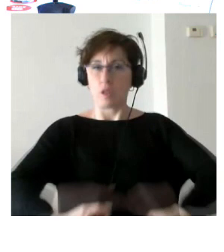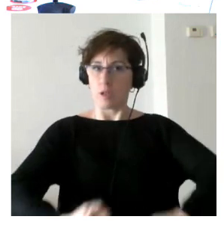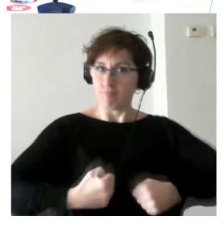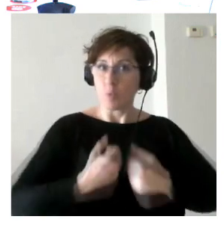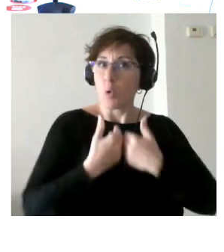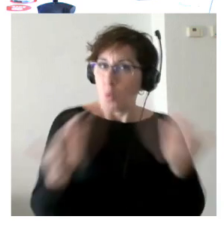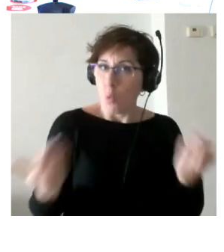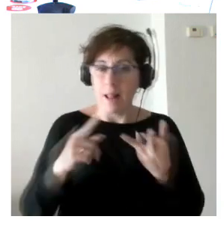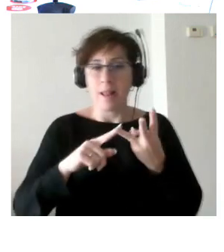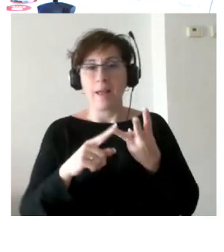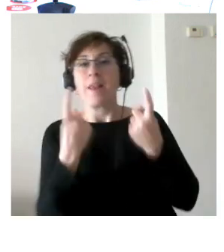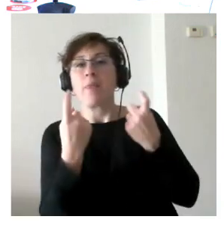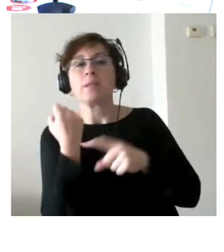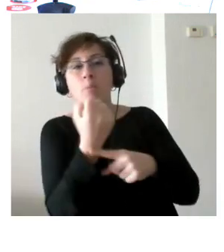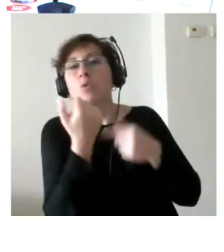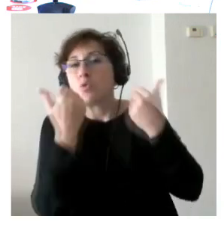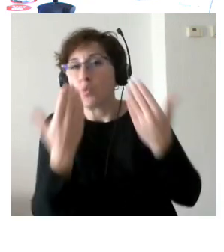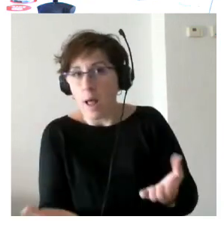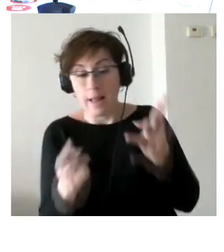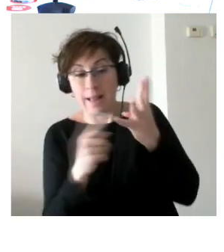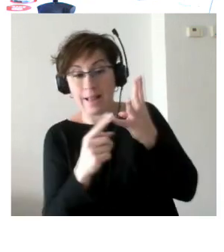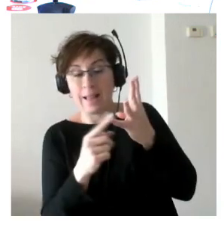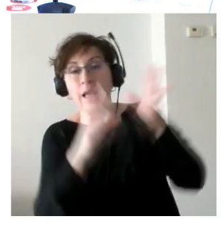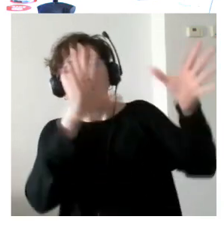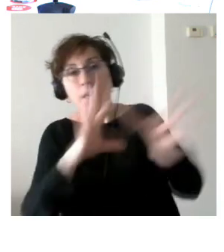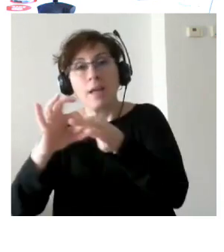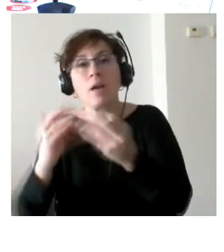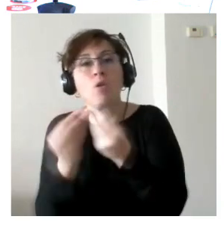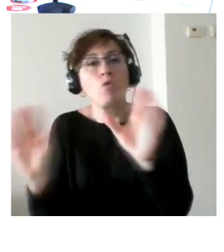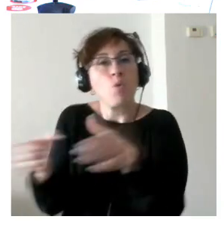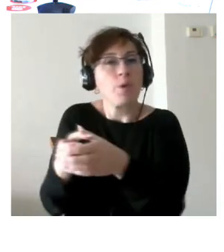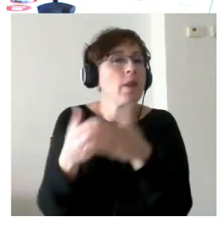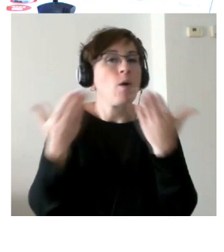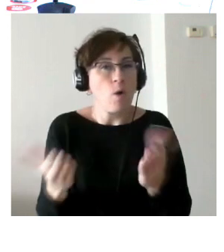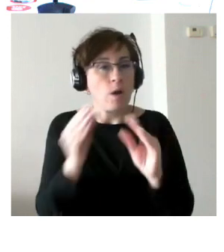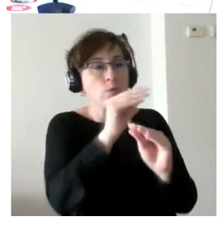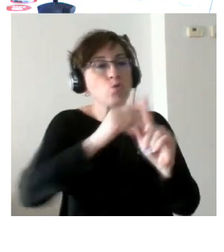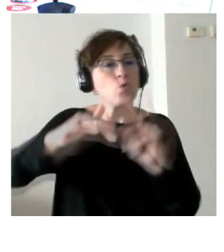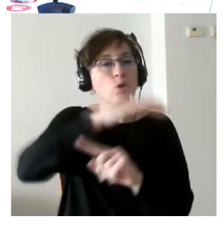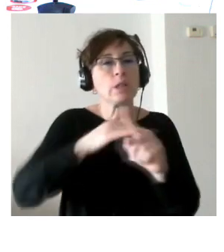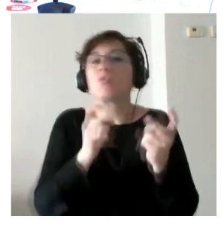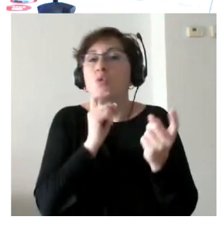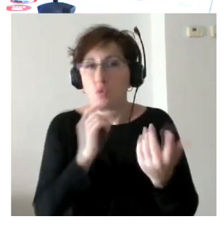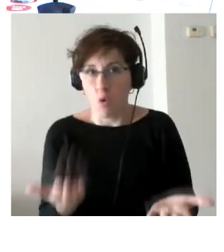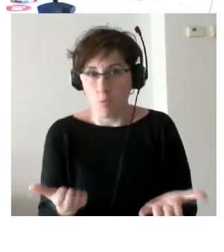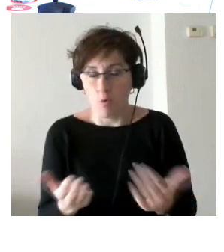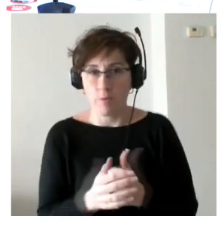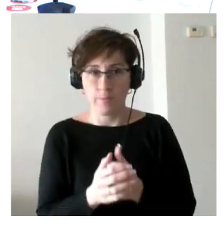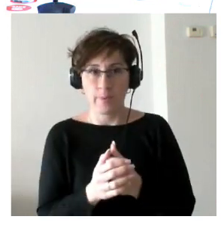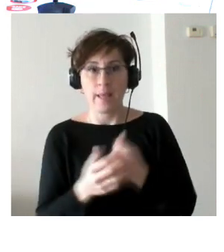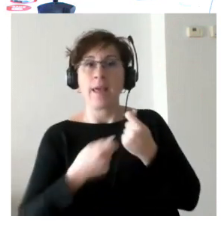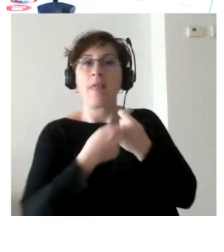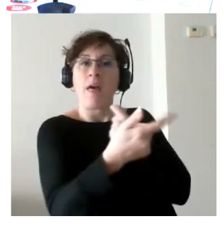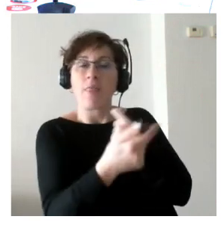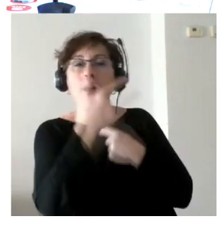necesidades de apoyo pero también cuáles son sus conexiones con la comunidad cómo es el contexto que les rodea y qué facilitadores tiene para poder tener